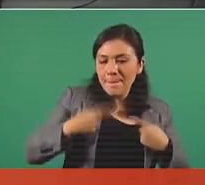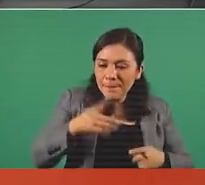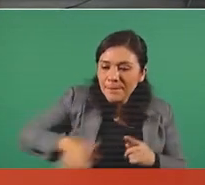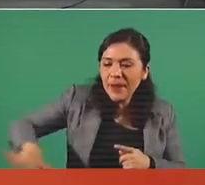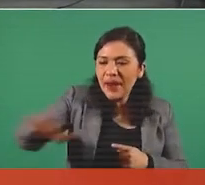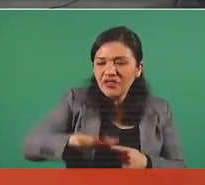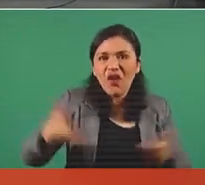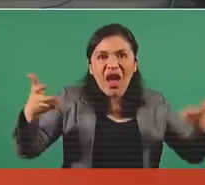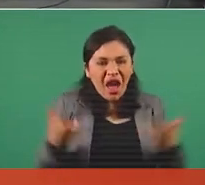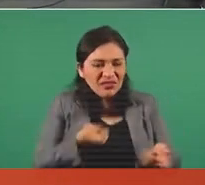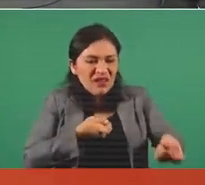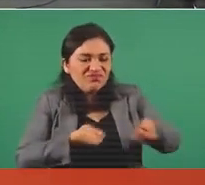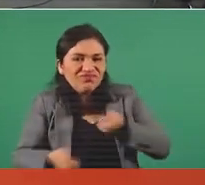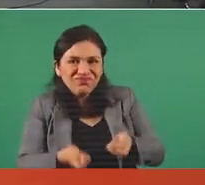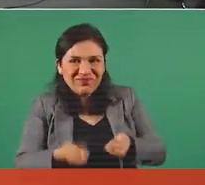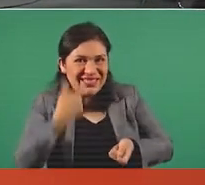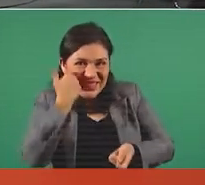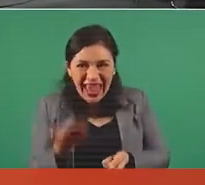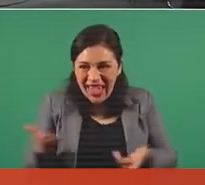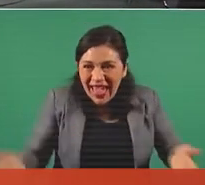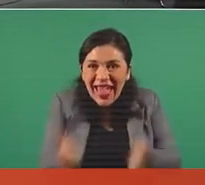tenga las riendas del poder en sus manos,